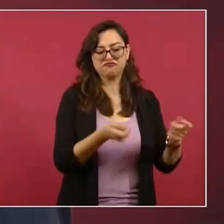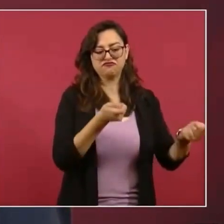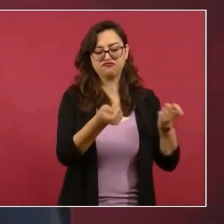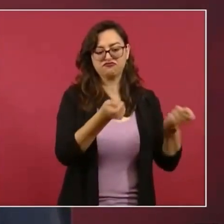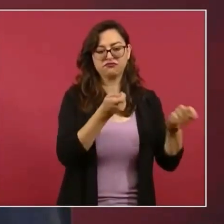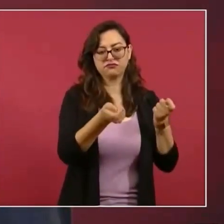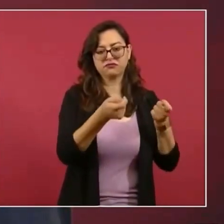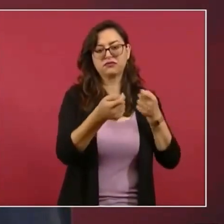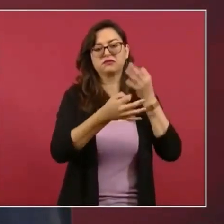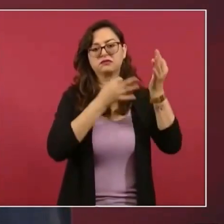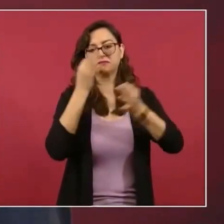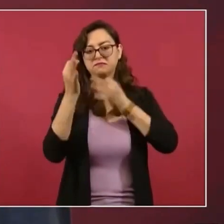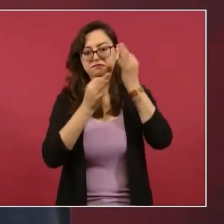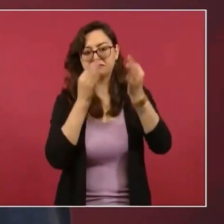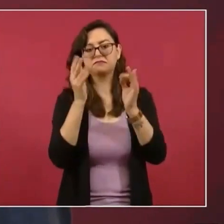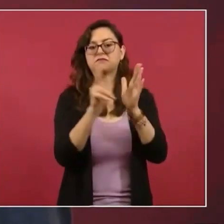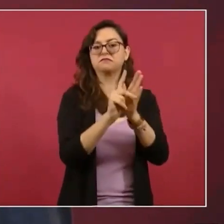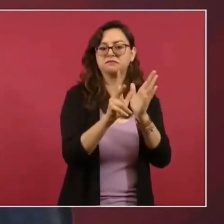información.